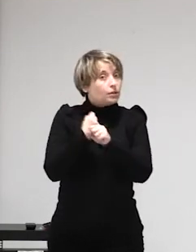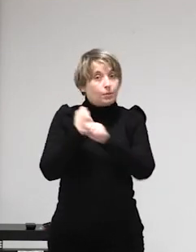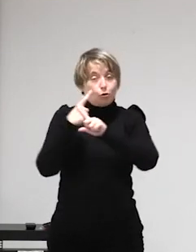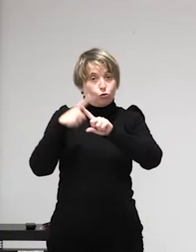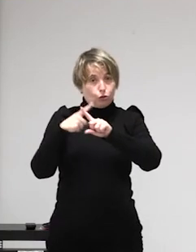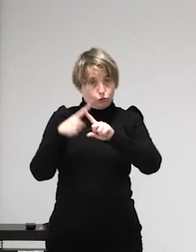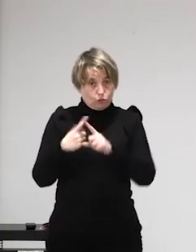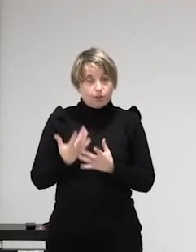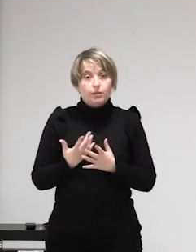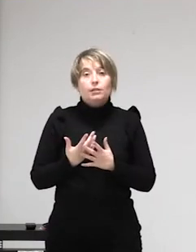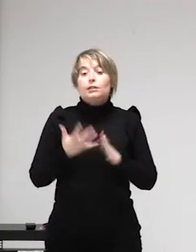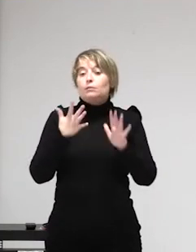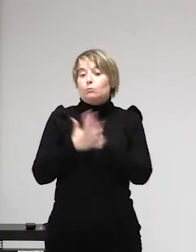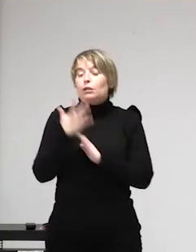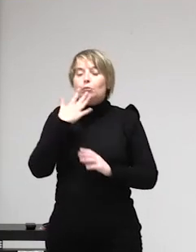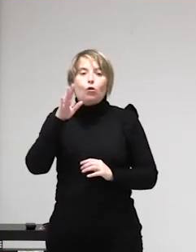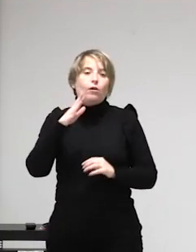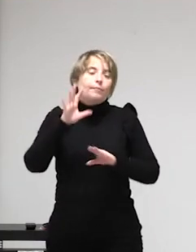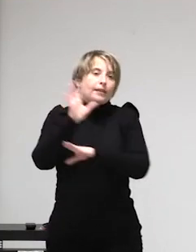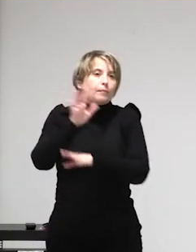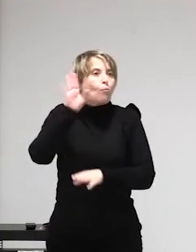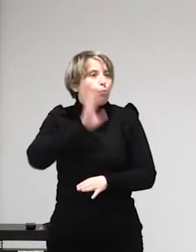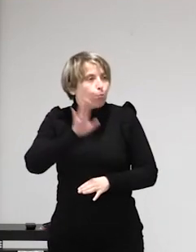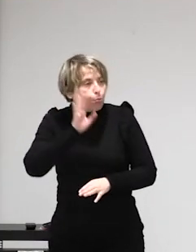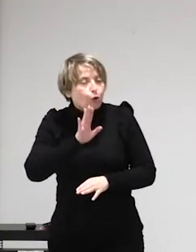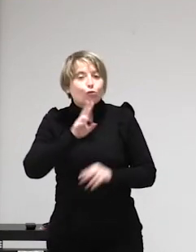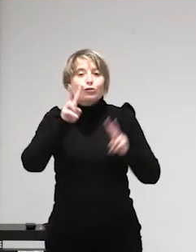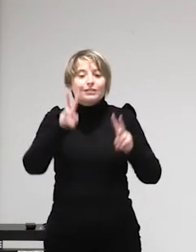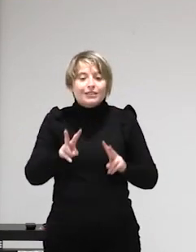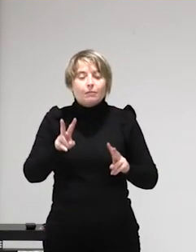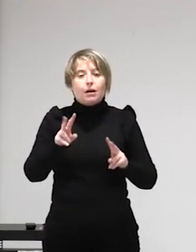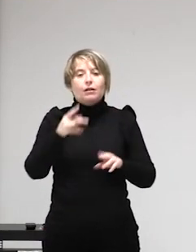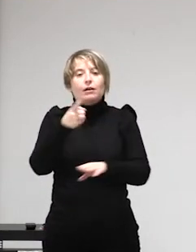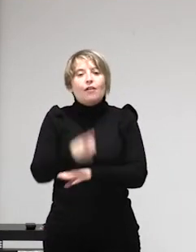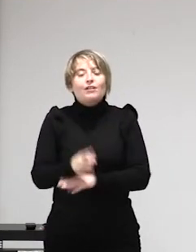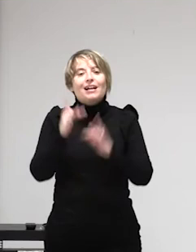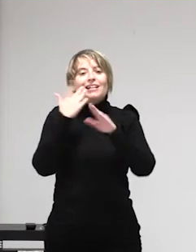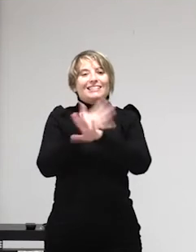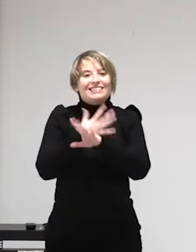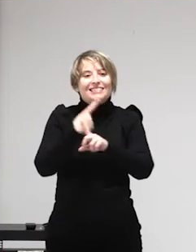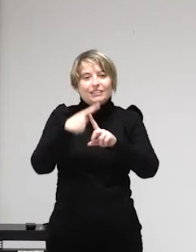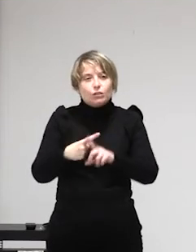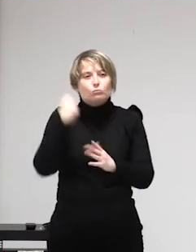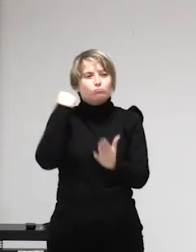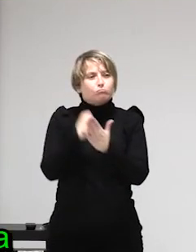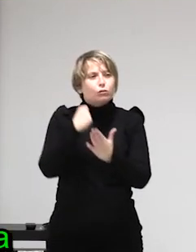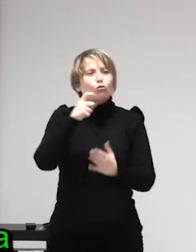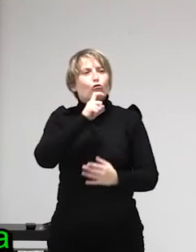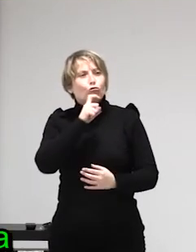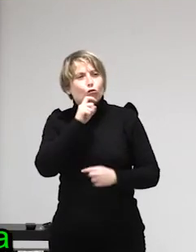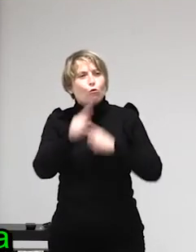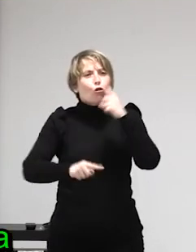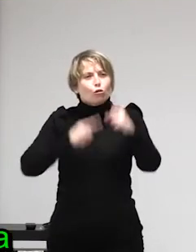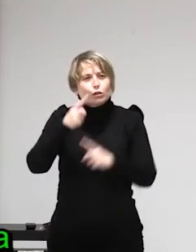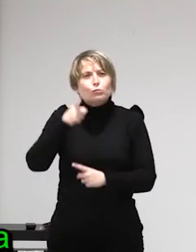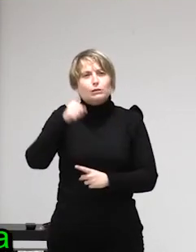los hombres dejen de consumir servicios de prostitución para que deje de haber trata lo que tendríamos que hacer también es acabar con el matrimonio porque vemos que